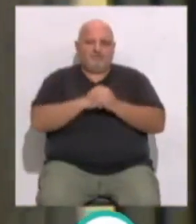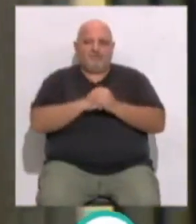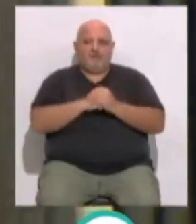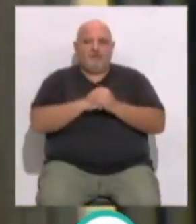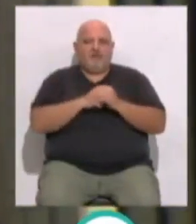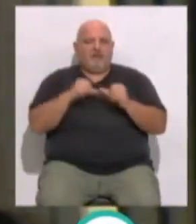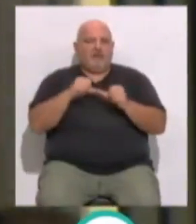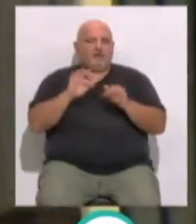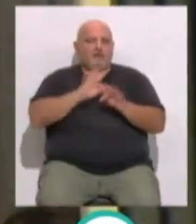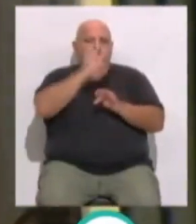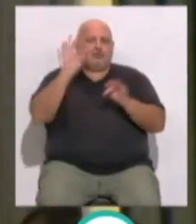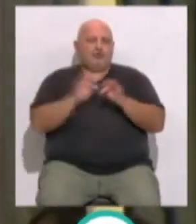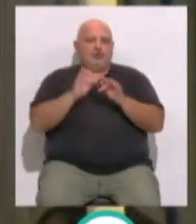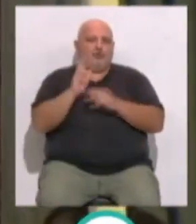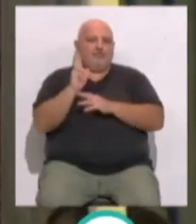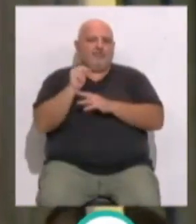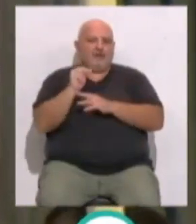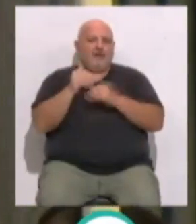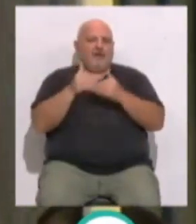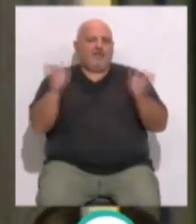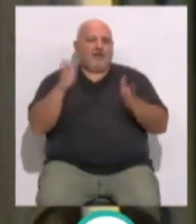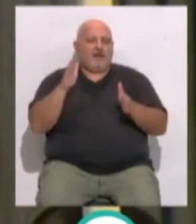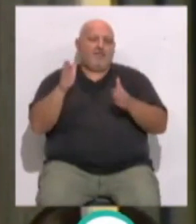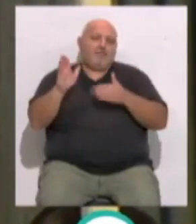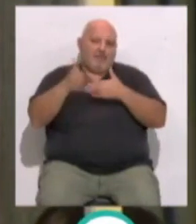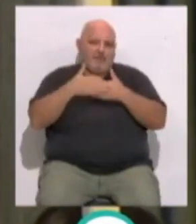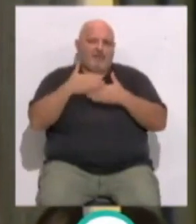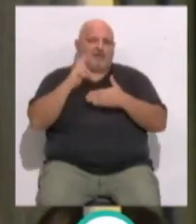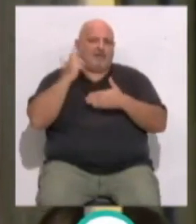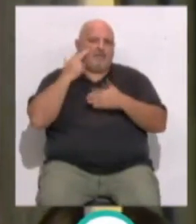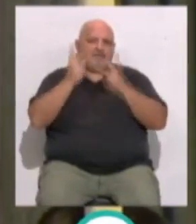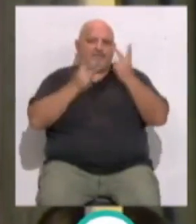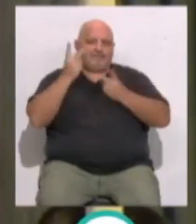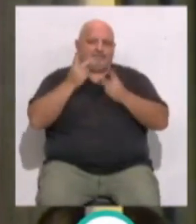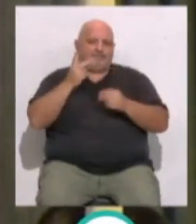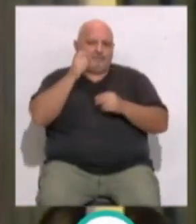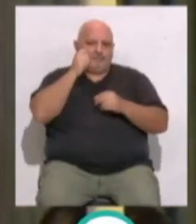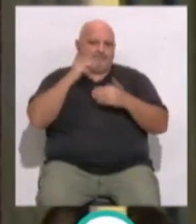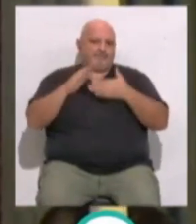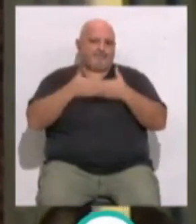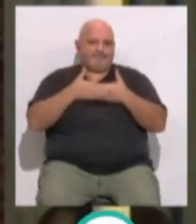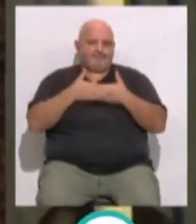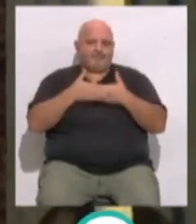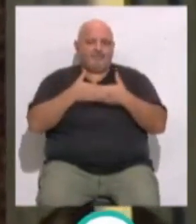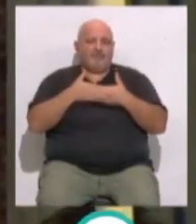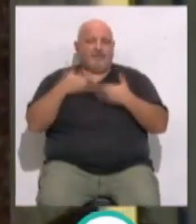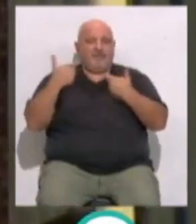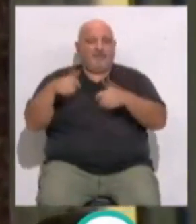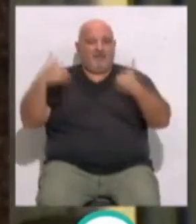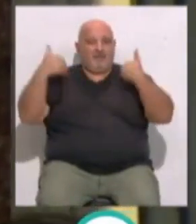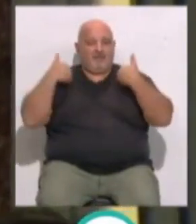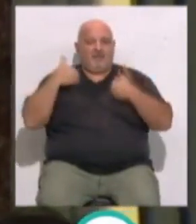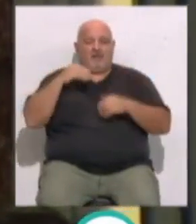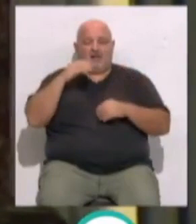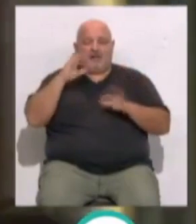Durante toda la mañana del viernes, la catedral permanecerá cerrada a las visitas turísticas. El canciller del obispado de Cádiz y